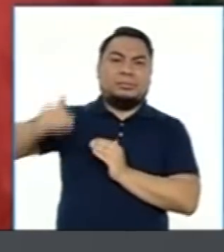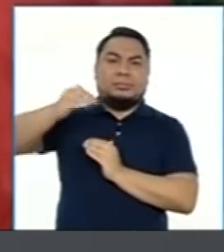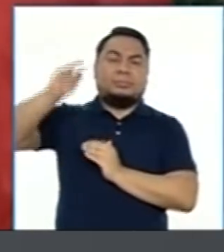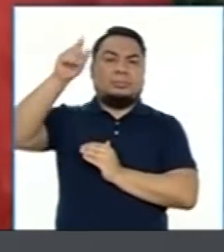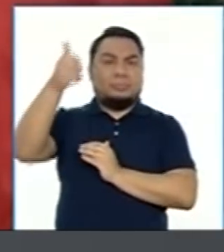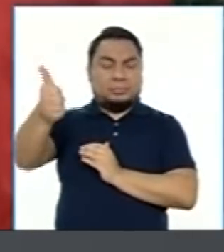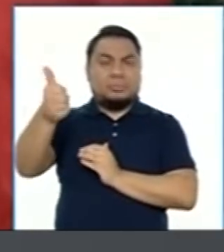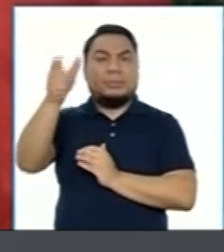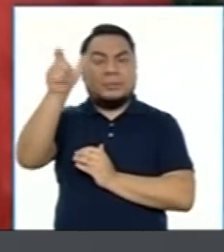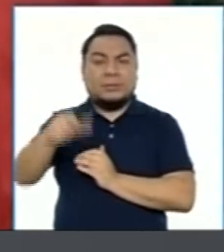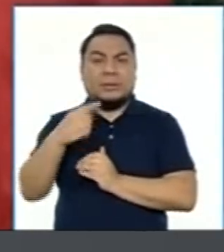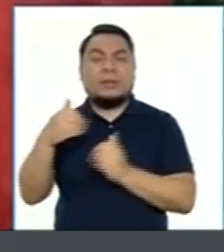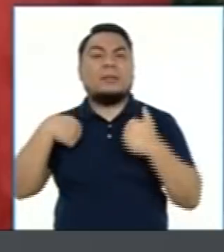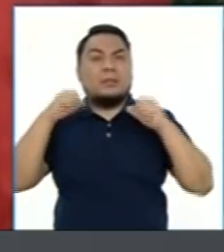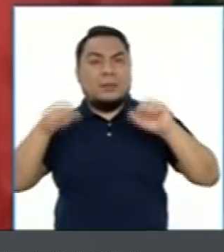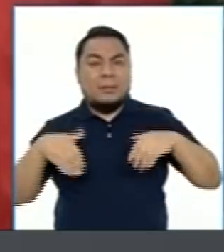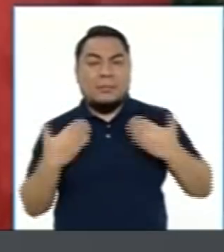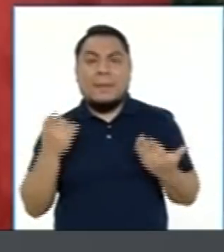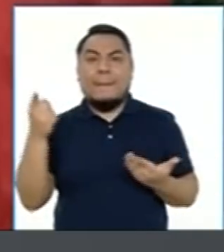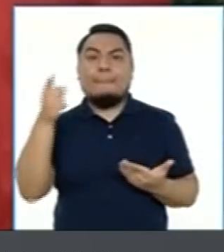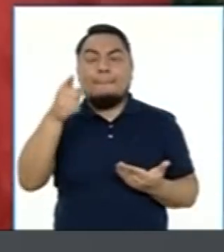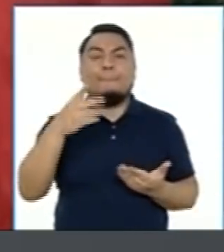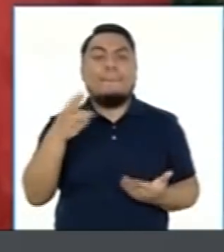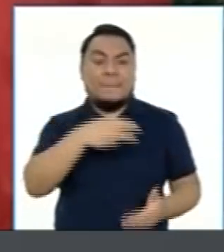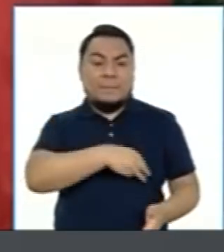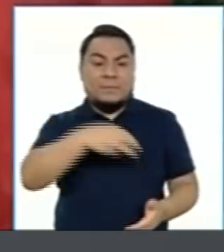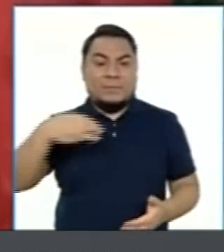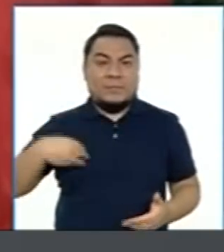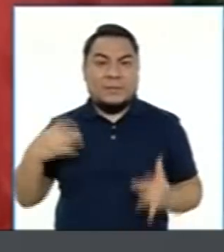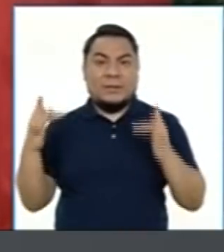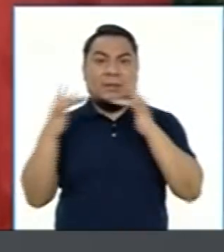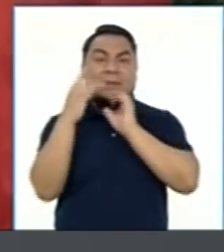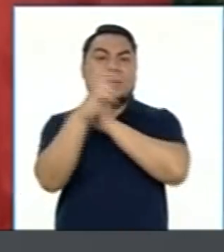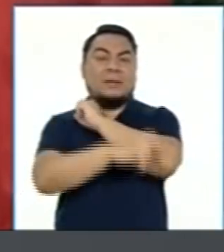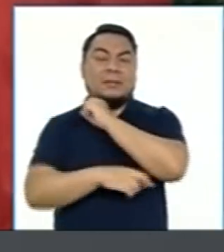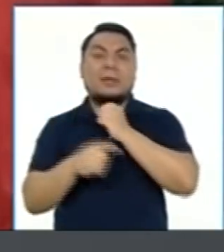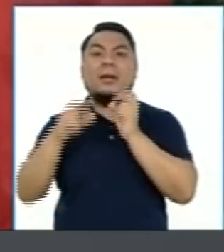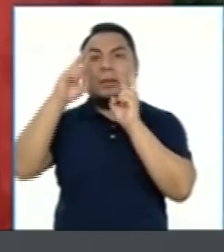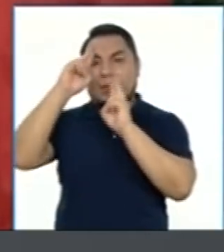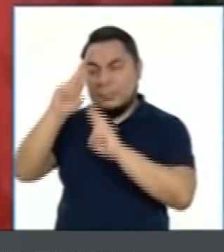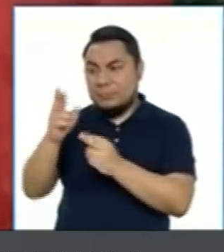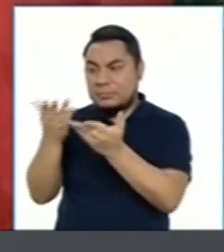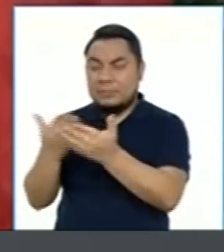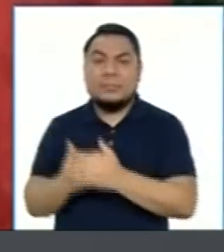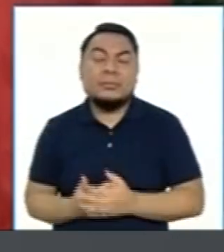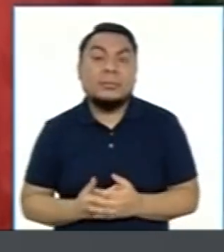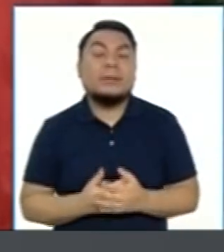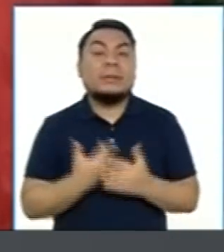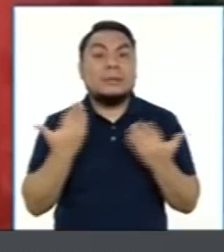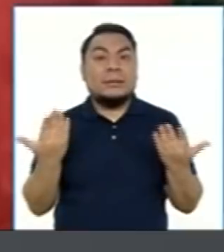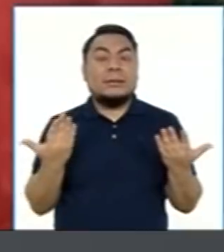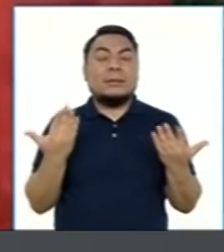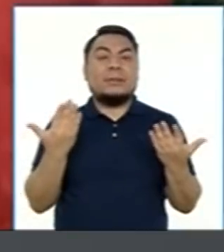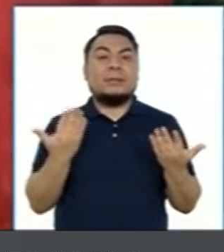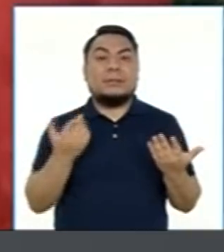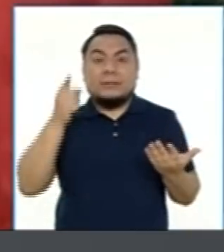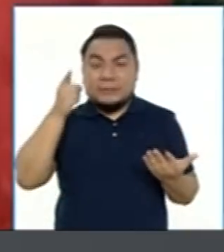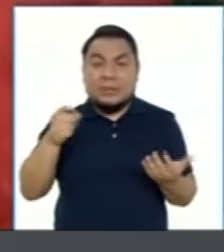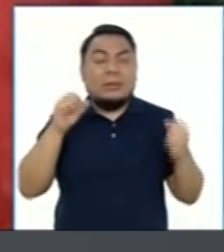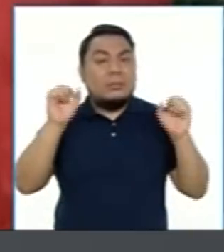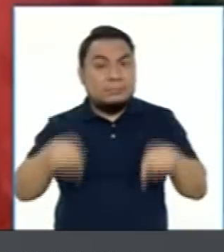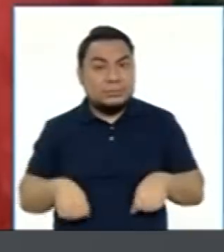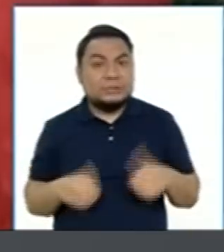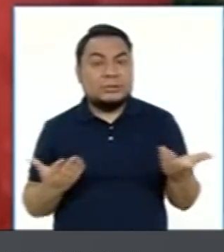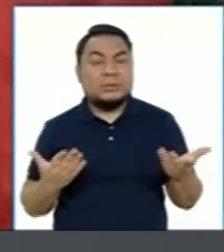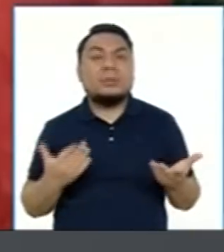hasta tener la posibilidad de ser el ministro de Relaciones Exteriores. Y he respetado. Y en la medida de lo